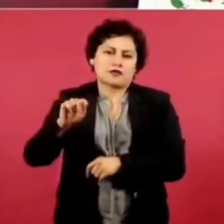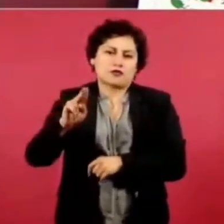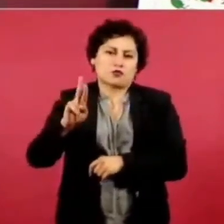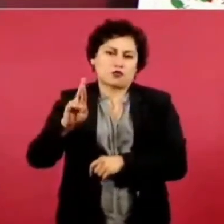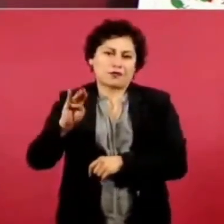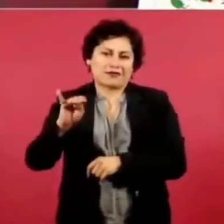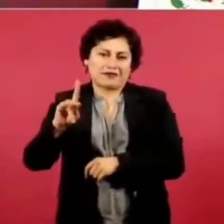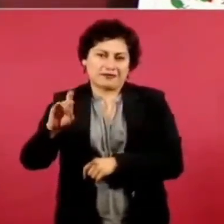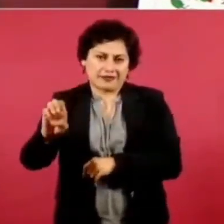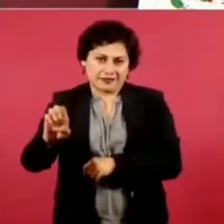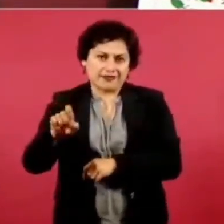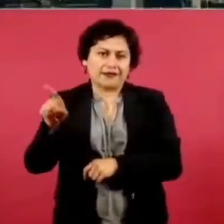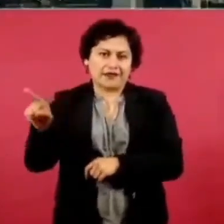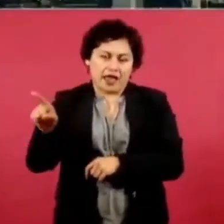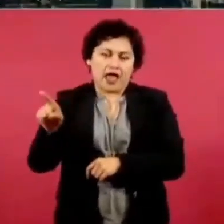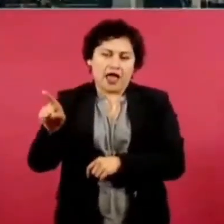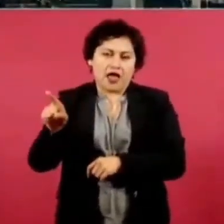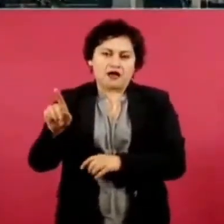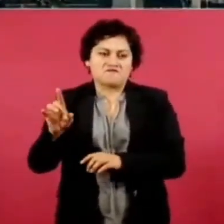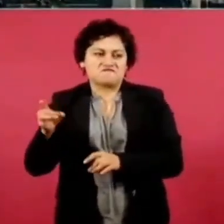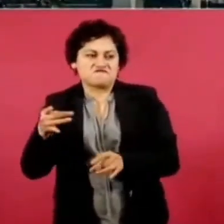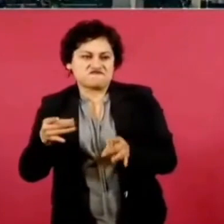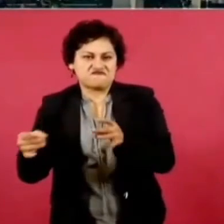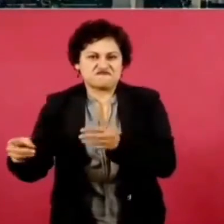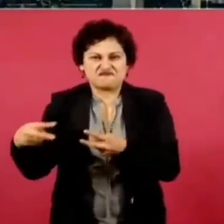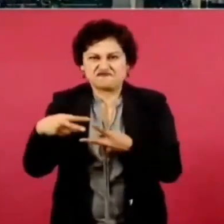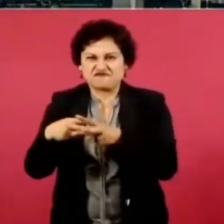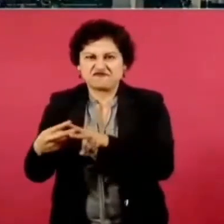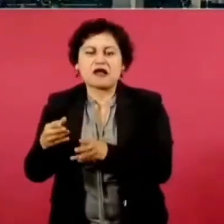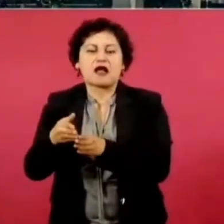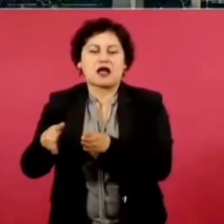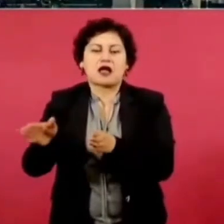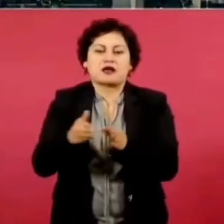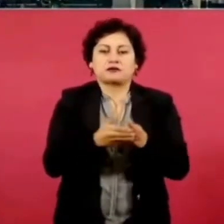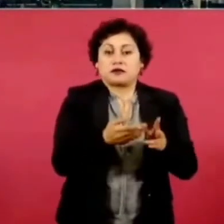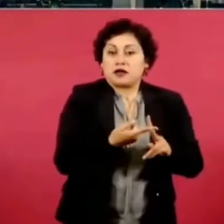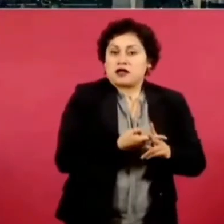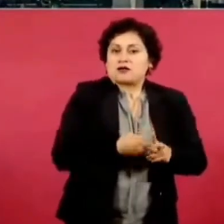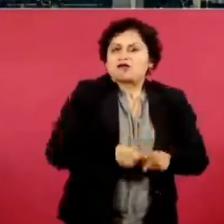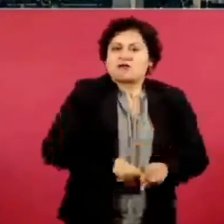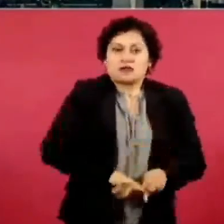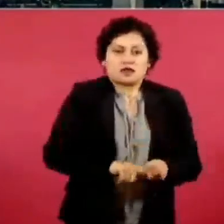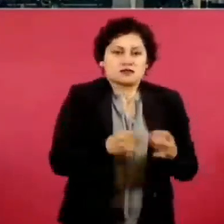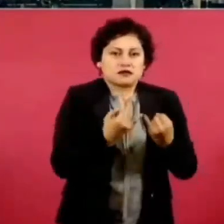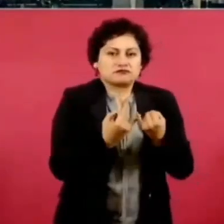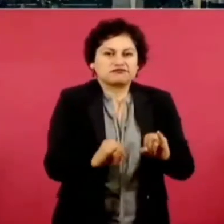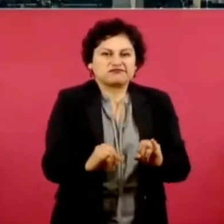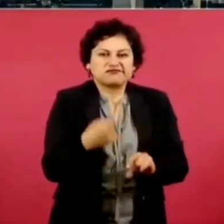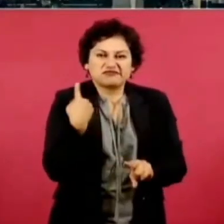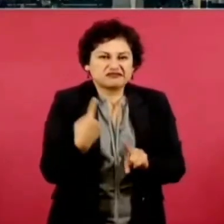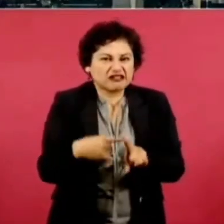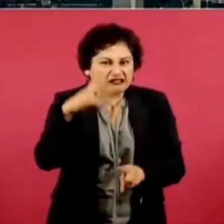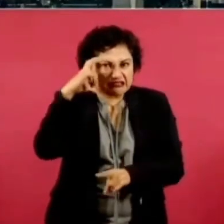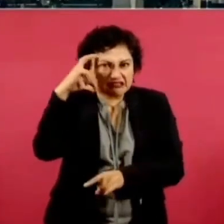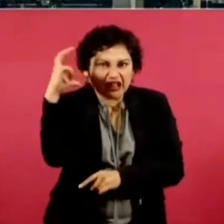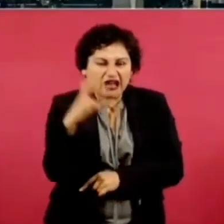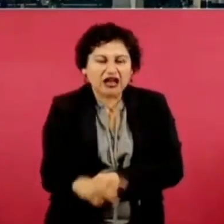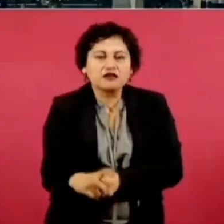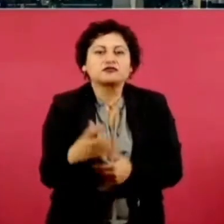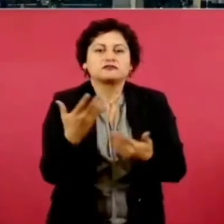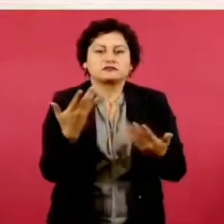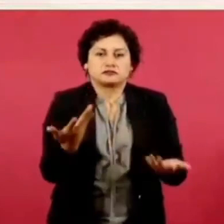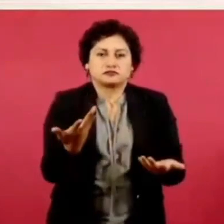Pero pasa el tiempo y porque se lucha en la revolución, por lo mismo por la